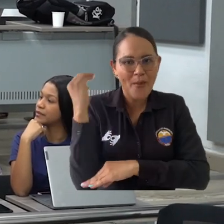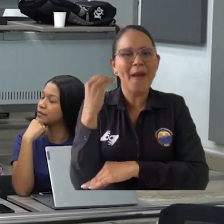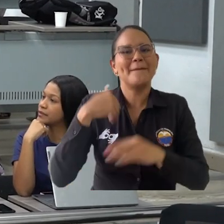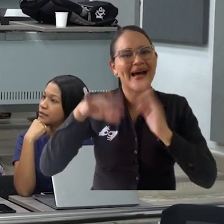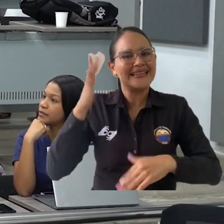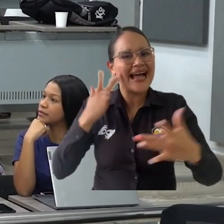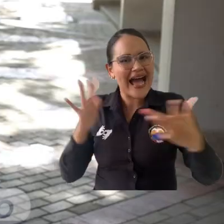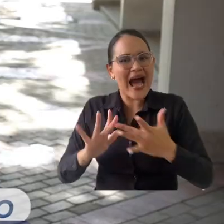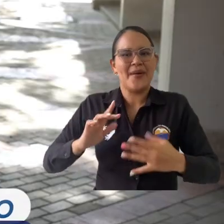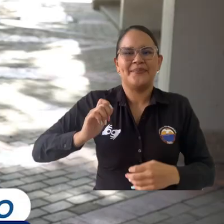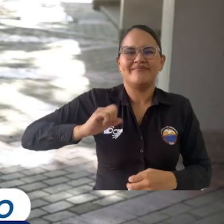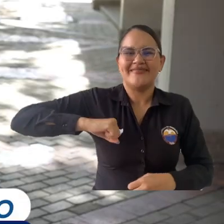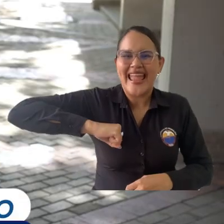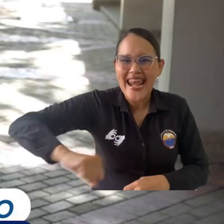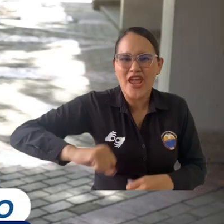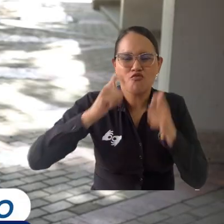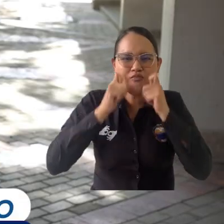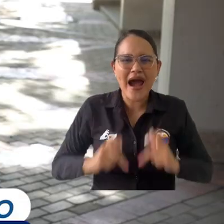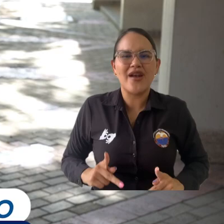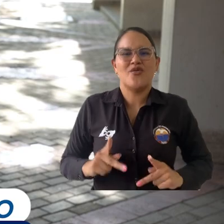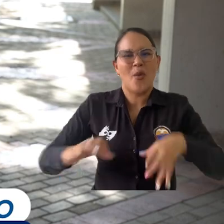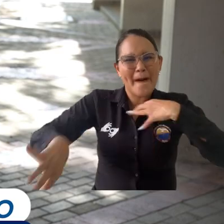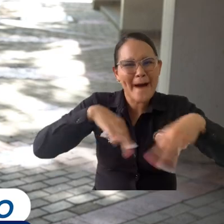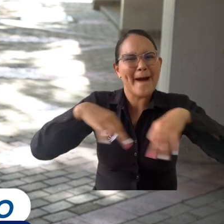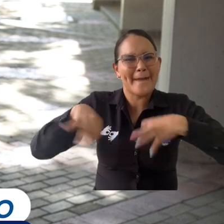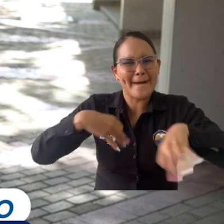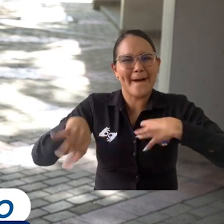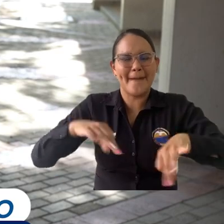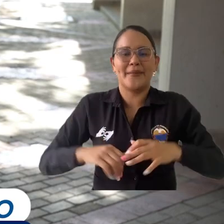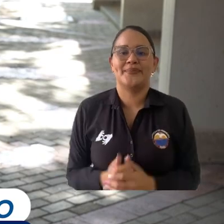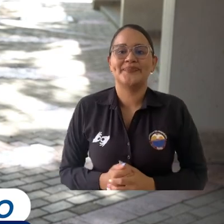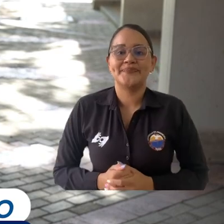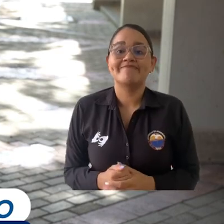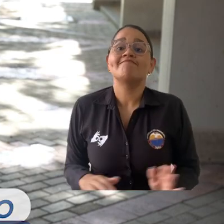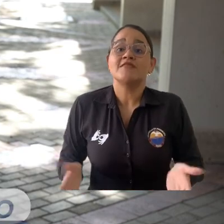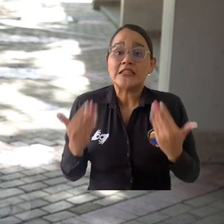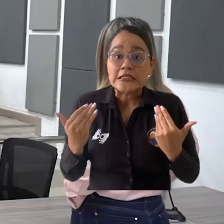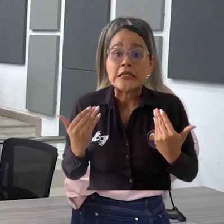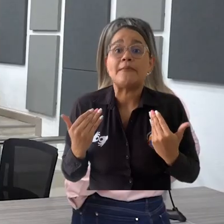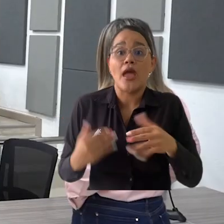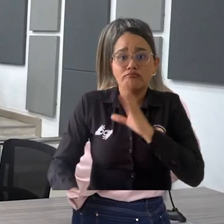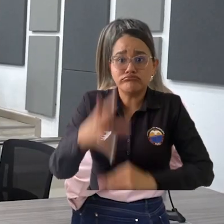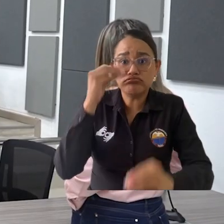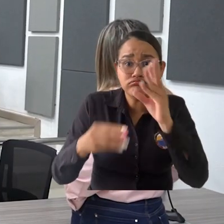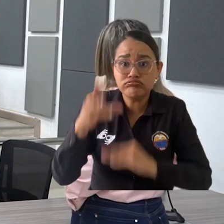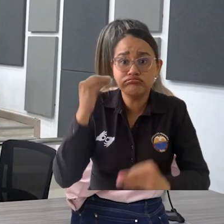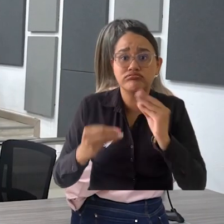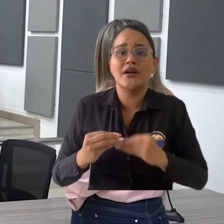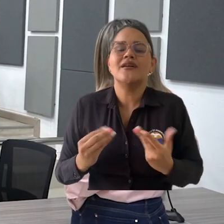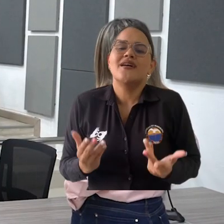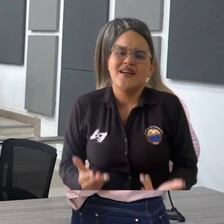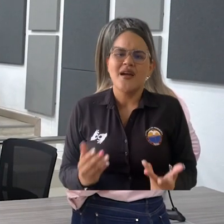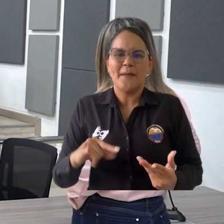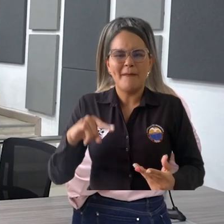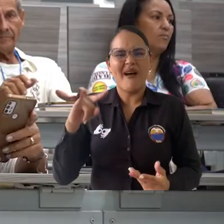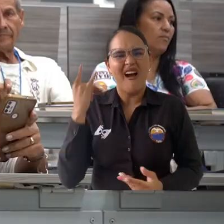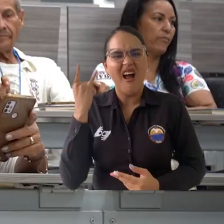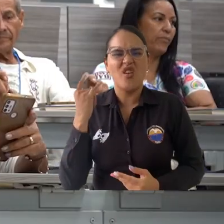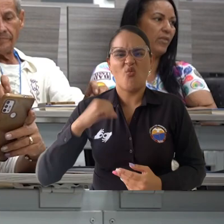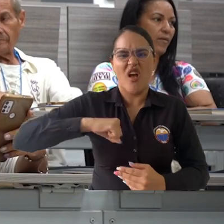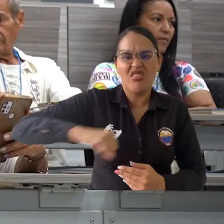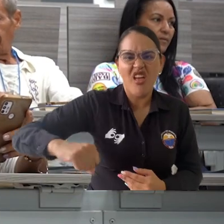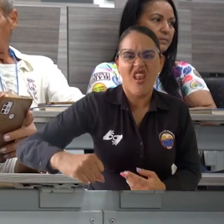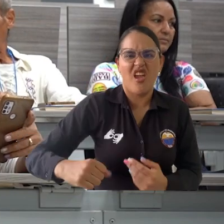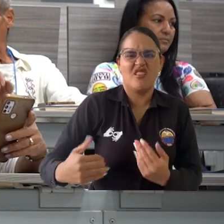de derechos humanos. De suma importancia es todo este apoyo, todo este aprendizaje a toda esta población migrante venezolana y que